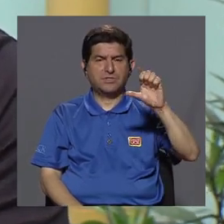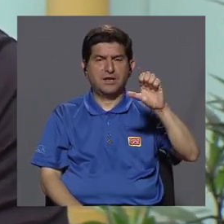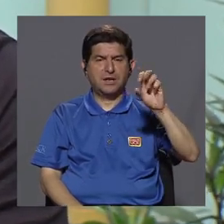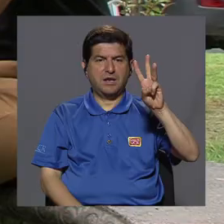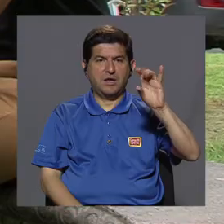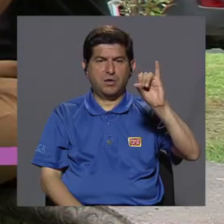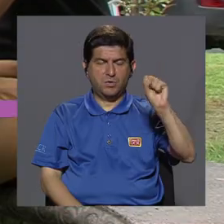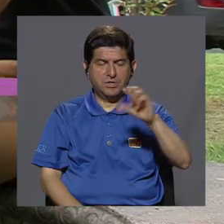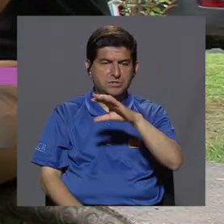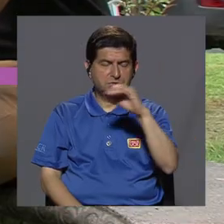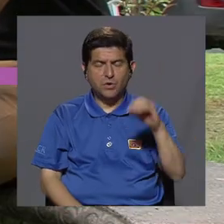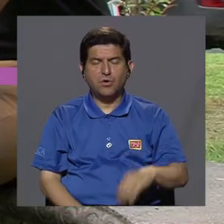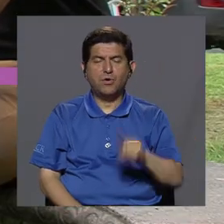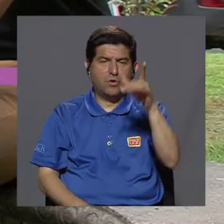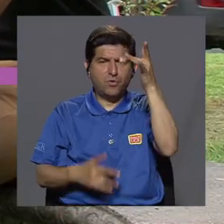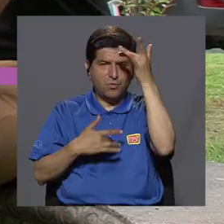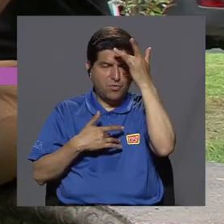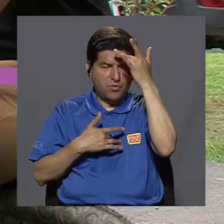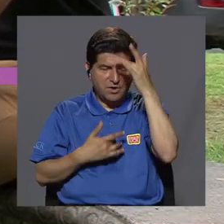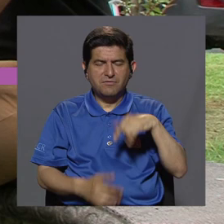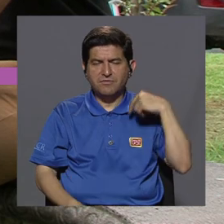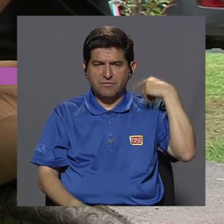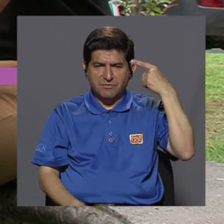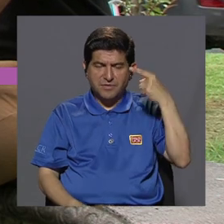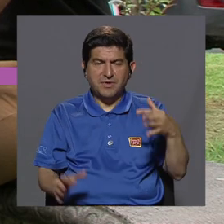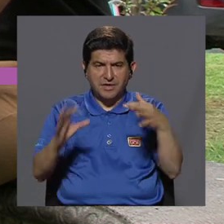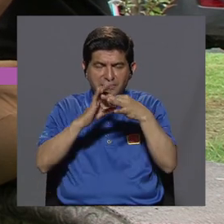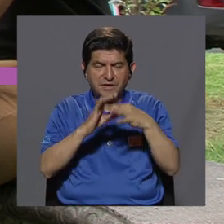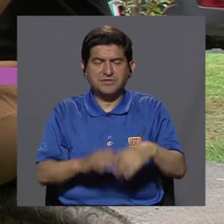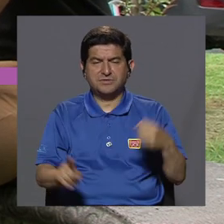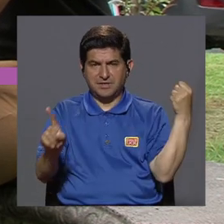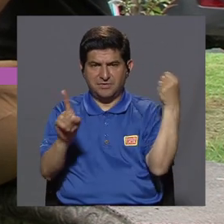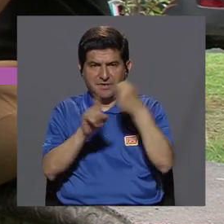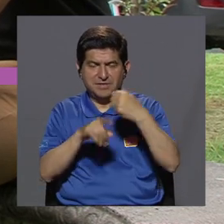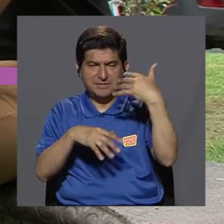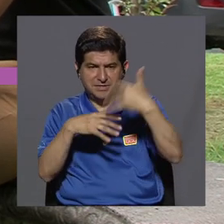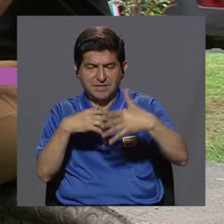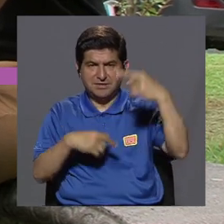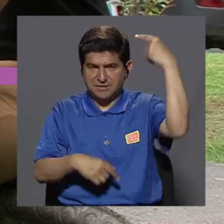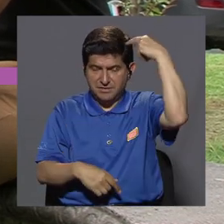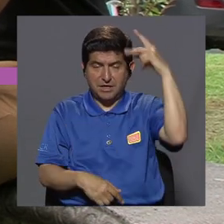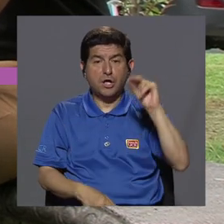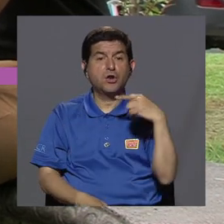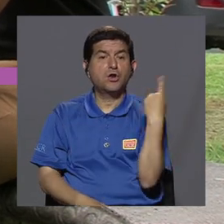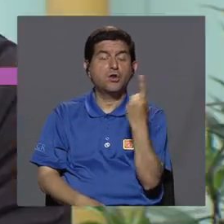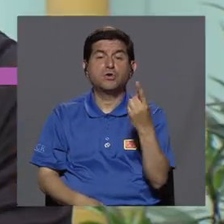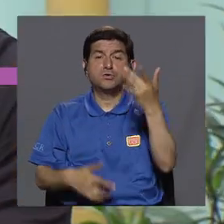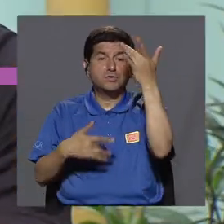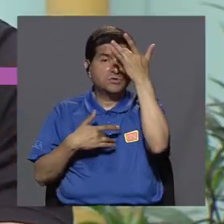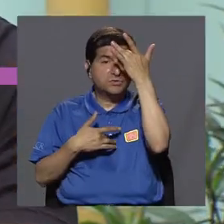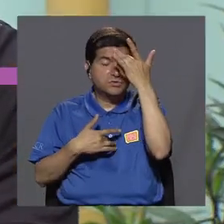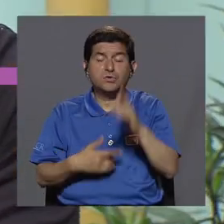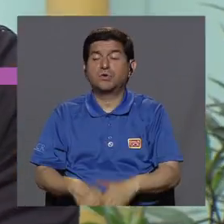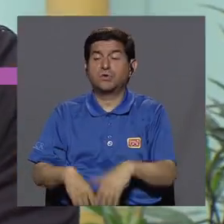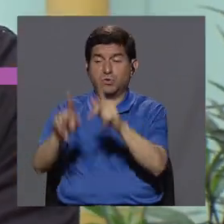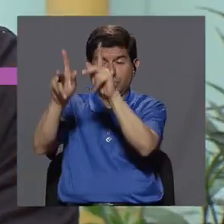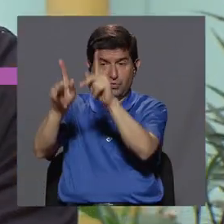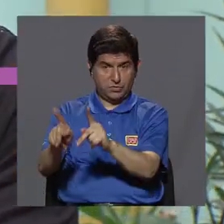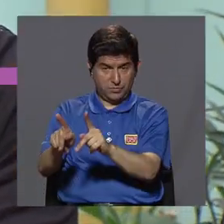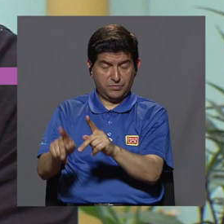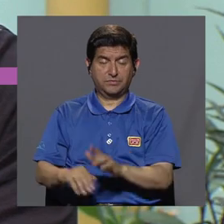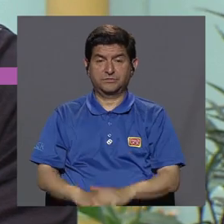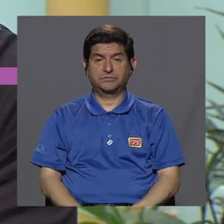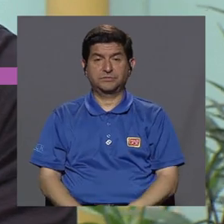vascular, verdad, podemos ver que no es una enfermedad solamente del individuo,